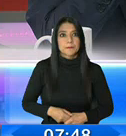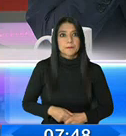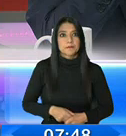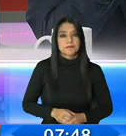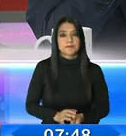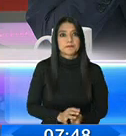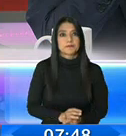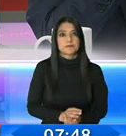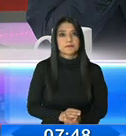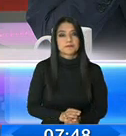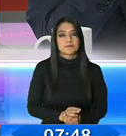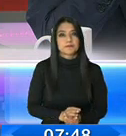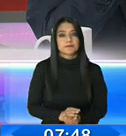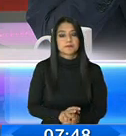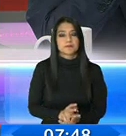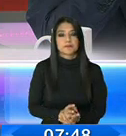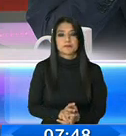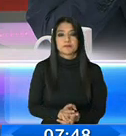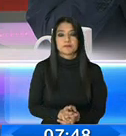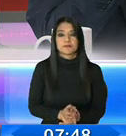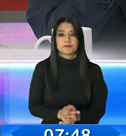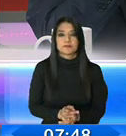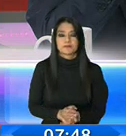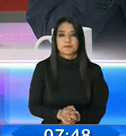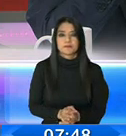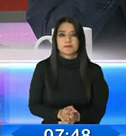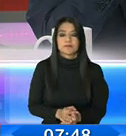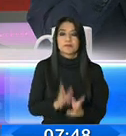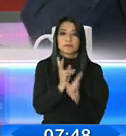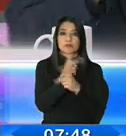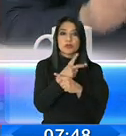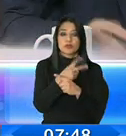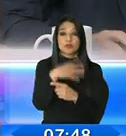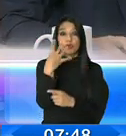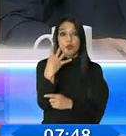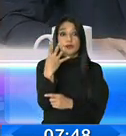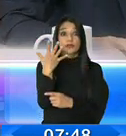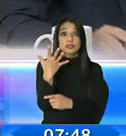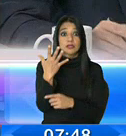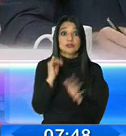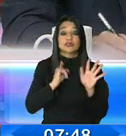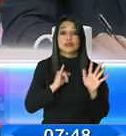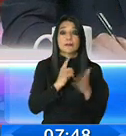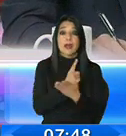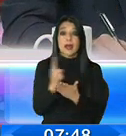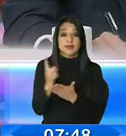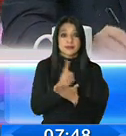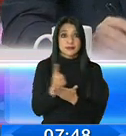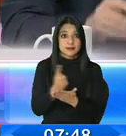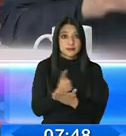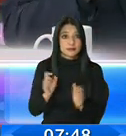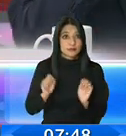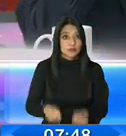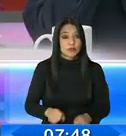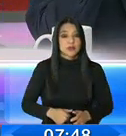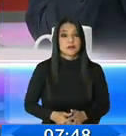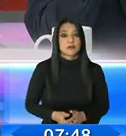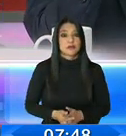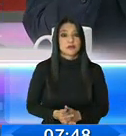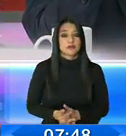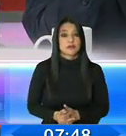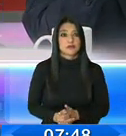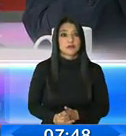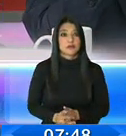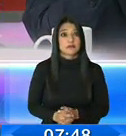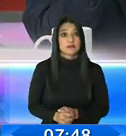El producto saldrá aproximadamente entre cuatro o cinco semanas y lo pondremos, estamos